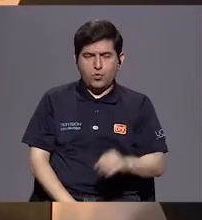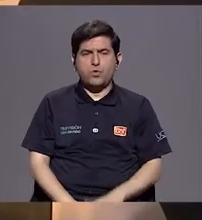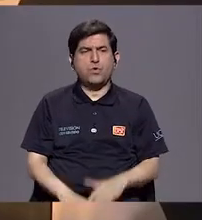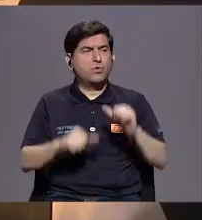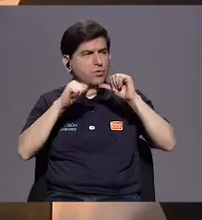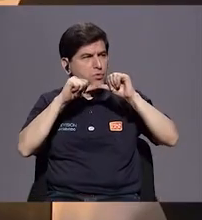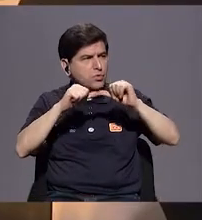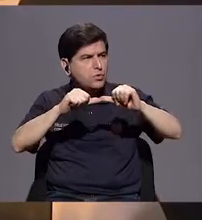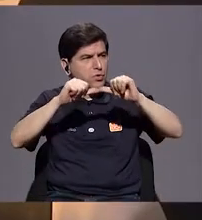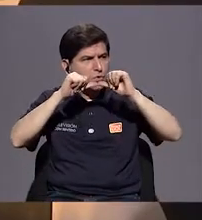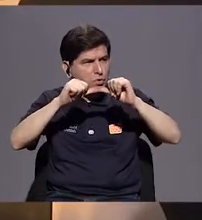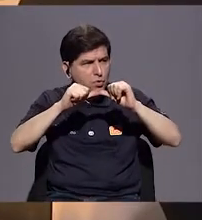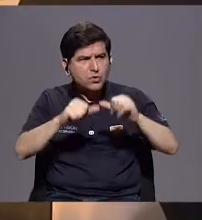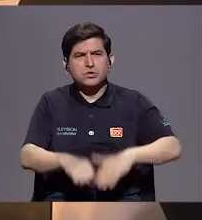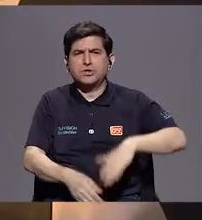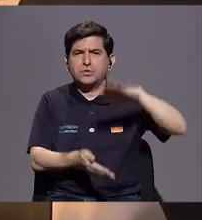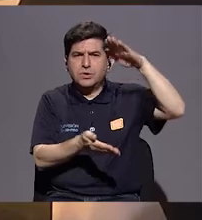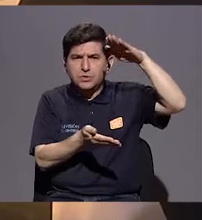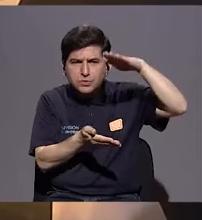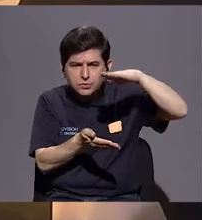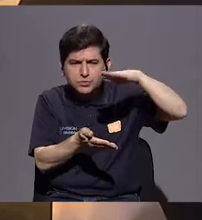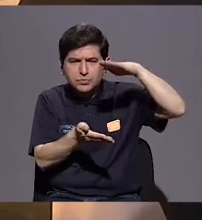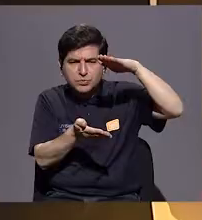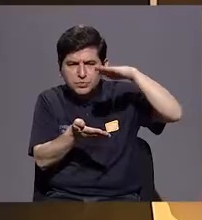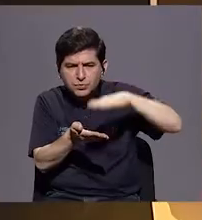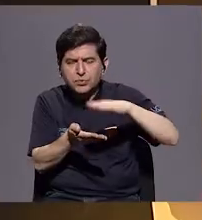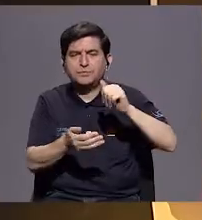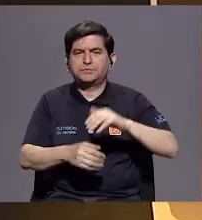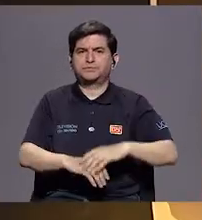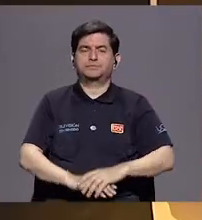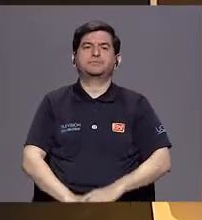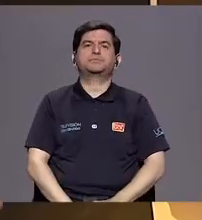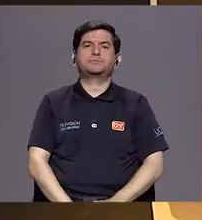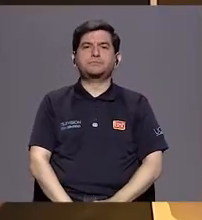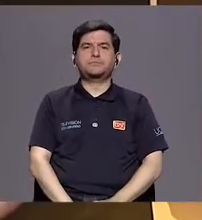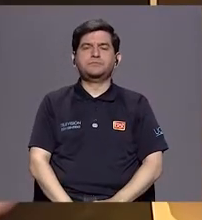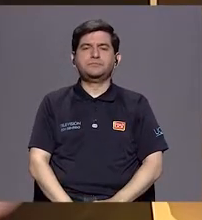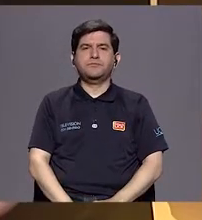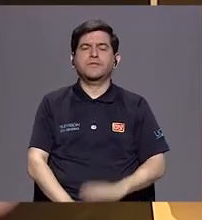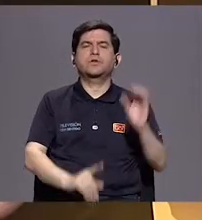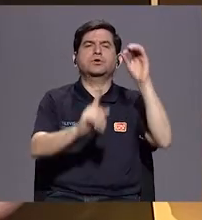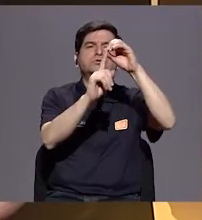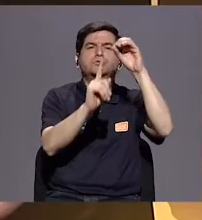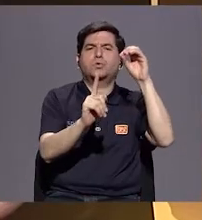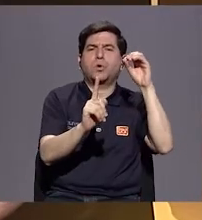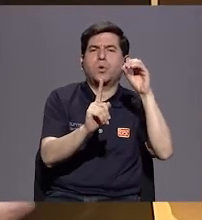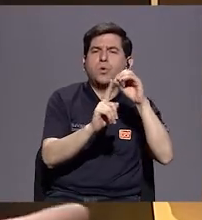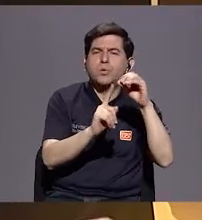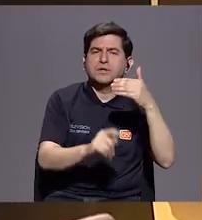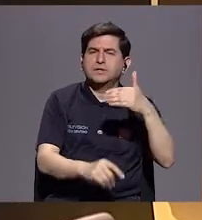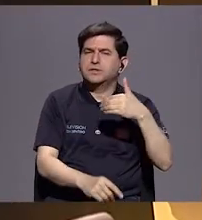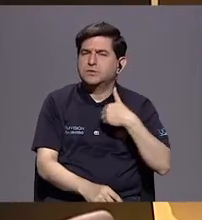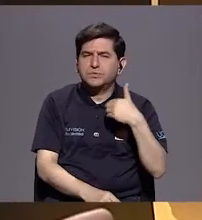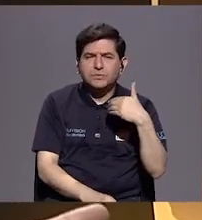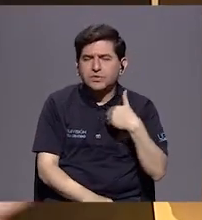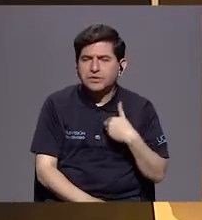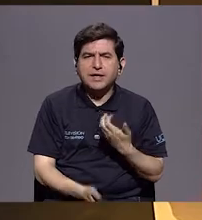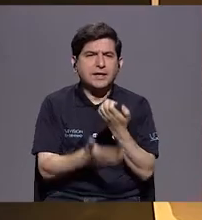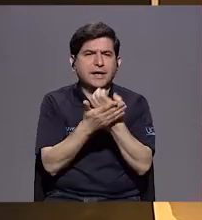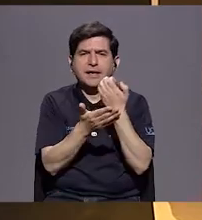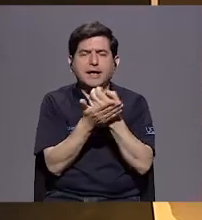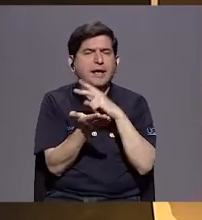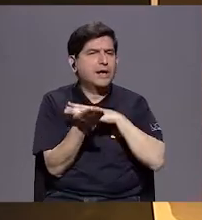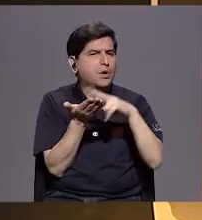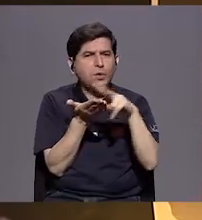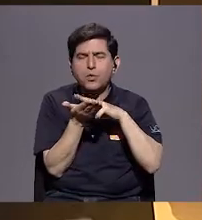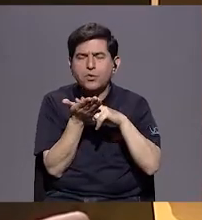va a seguir creciendo y disminuyendo. Entonces, ¿cuál es el objetivo de, digamos, de una economía